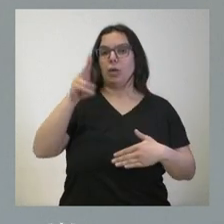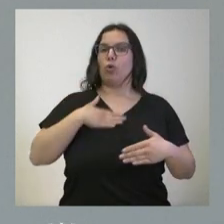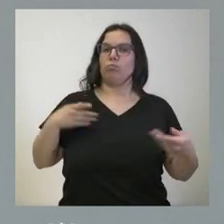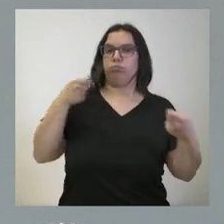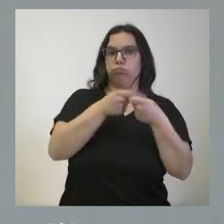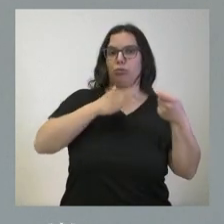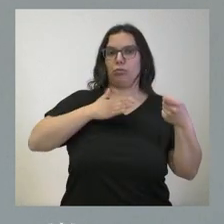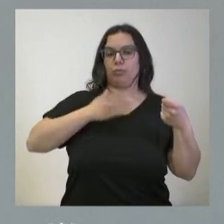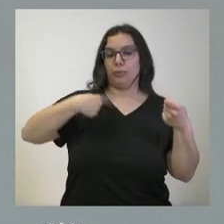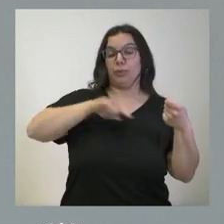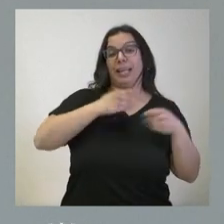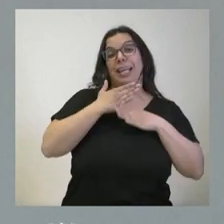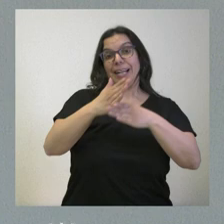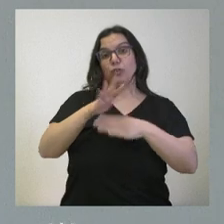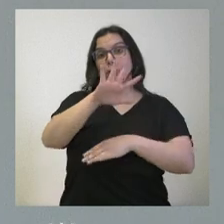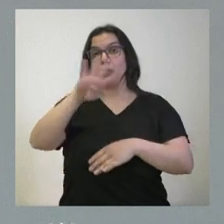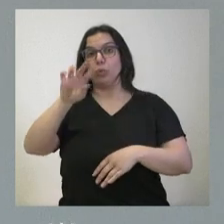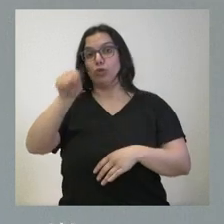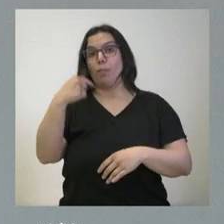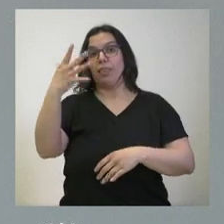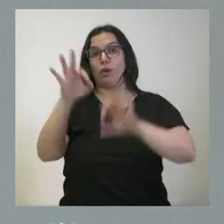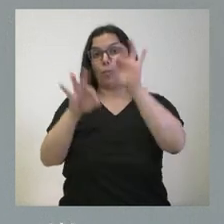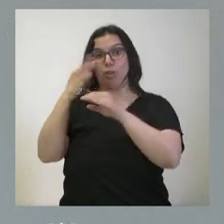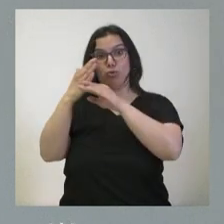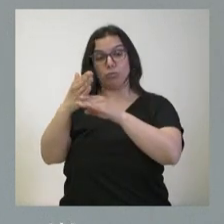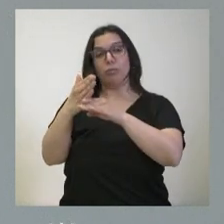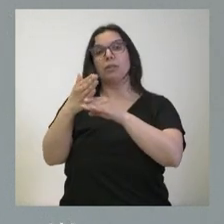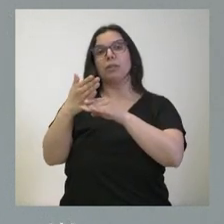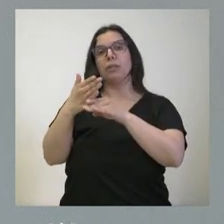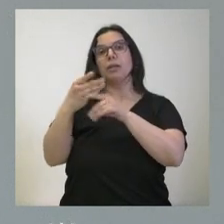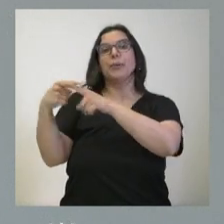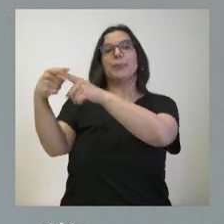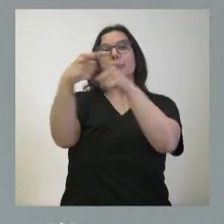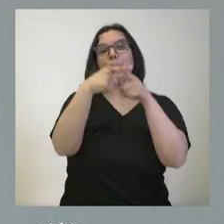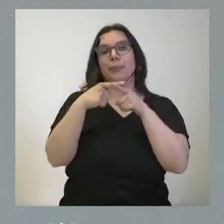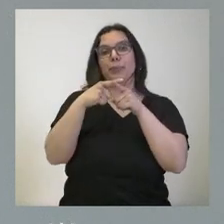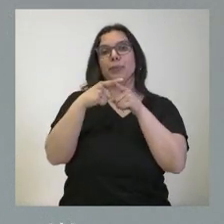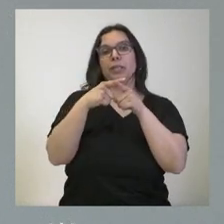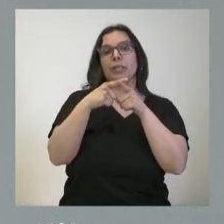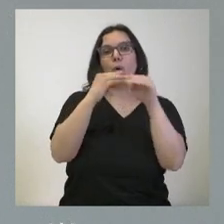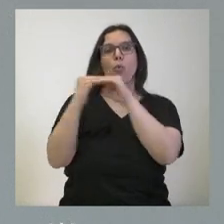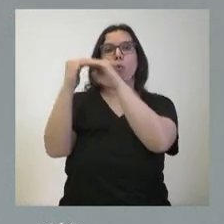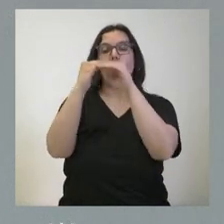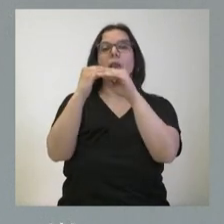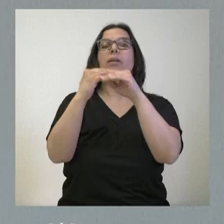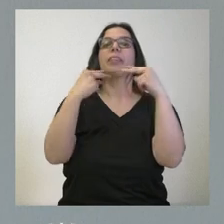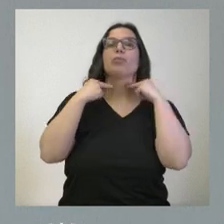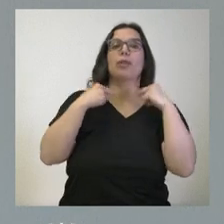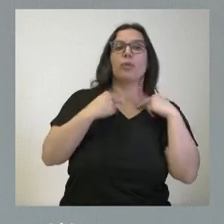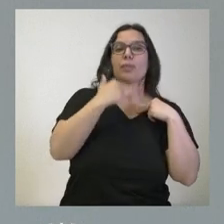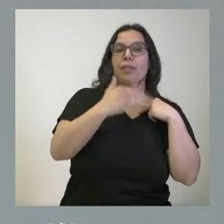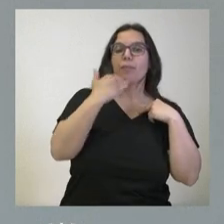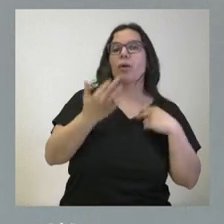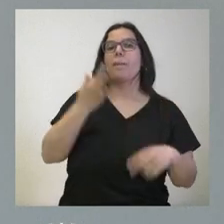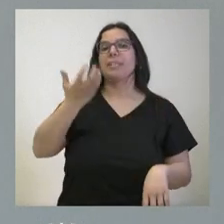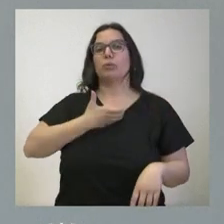el 54,5% restante, se repartirá a partes iguales entre la Diputación de Zamora y el